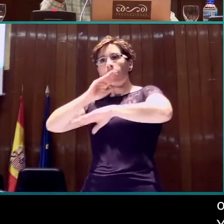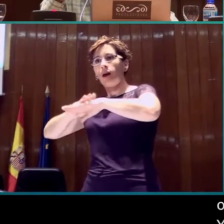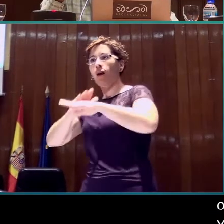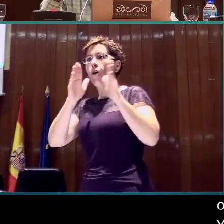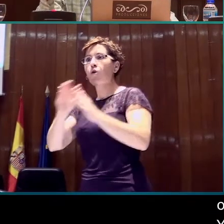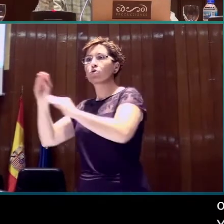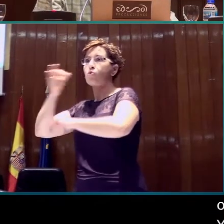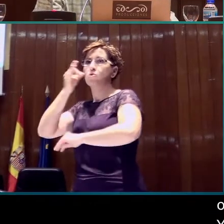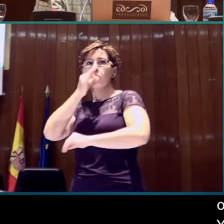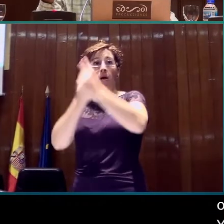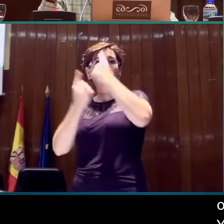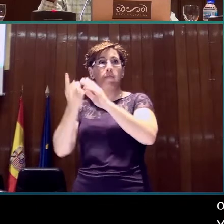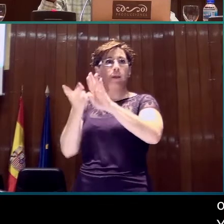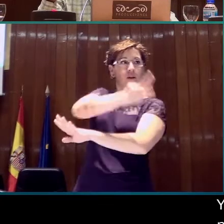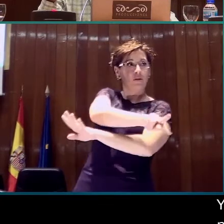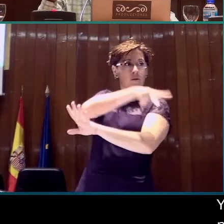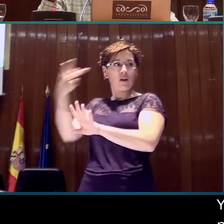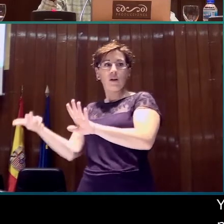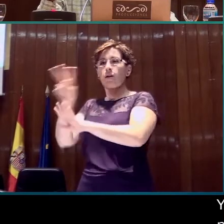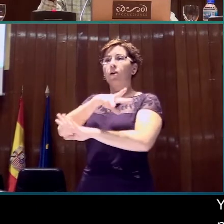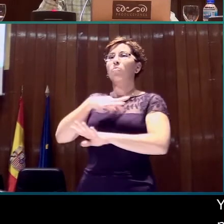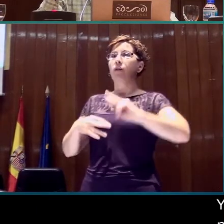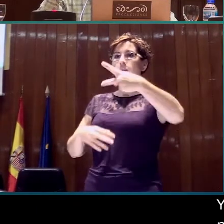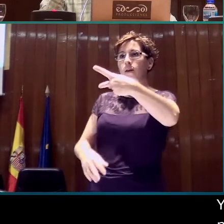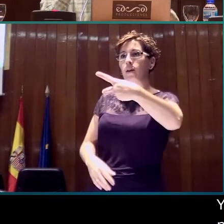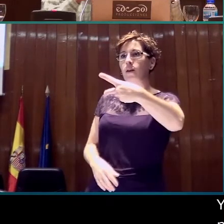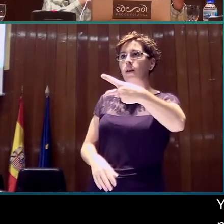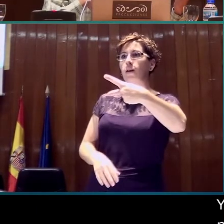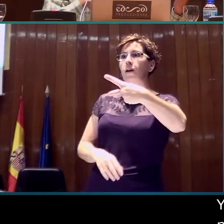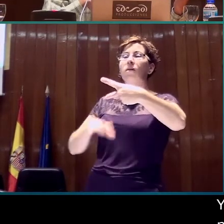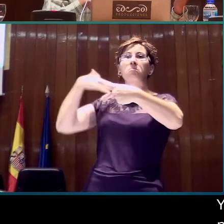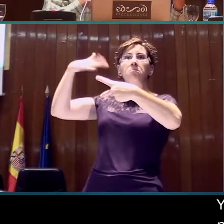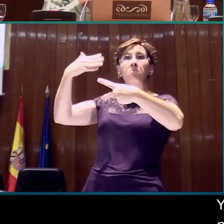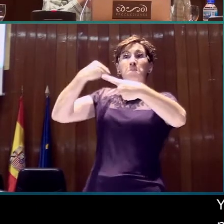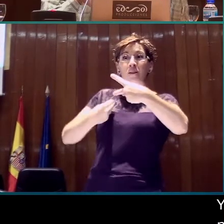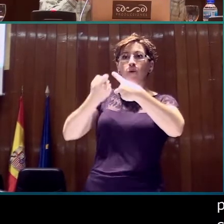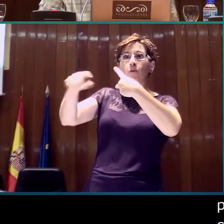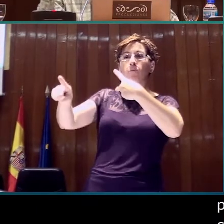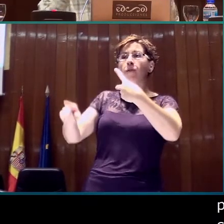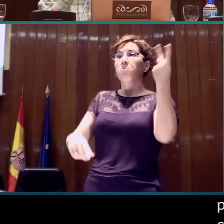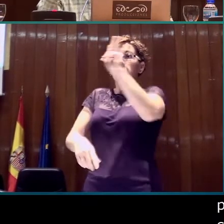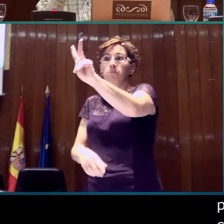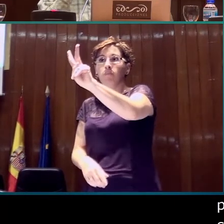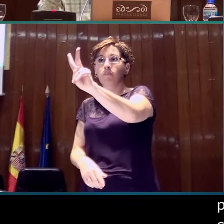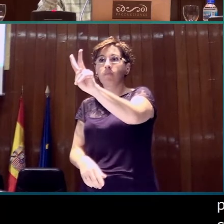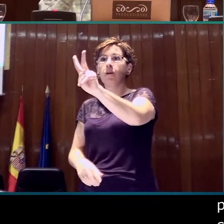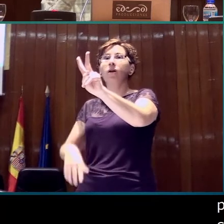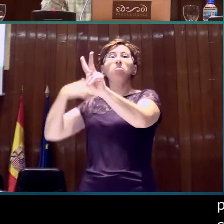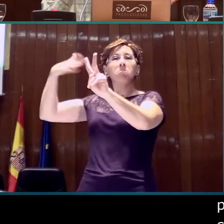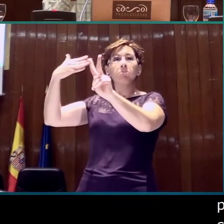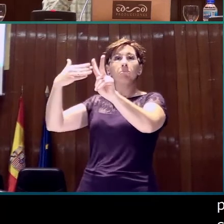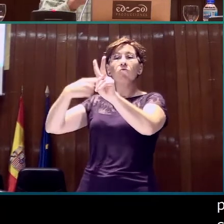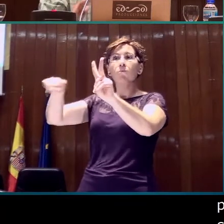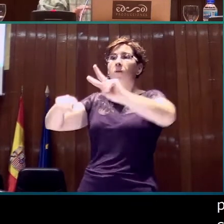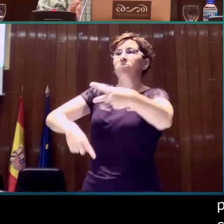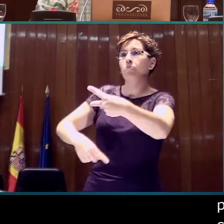elemento con un número ordinal, el tercer elemento vuelven a utilizar la boyalista, alternan. O sea, que yo